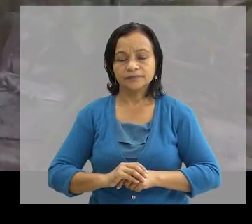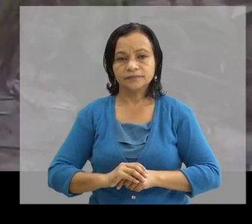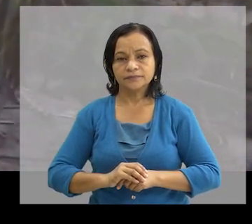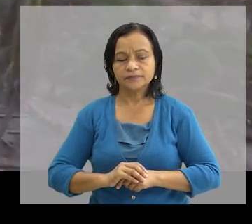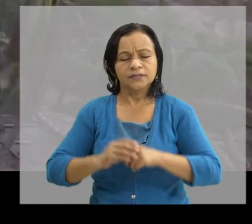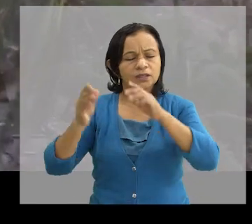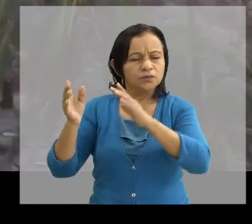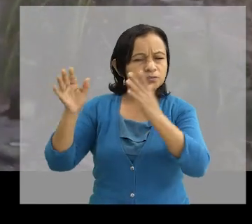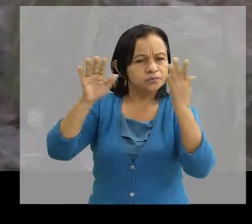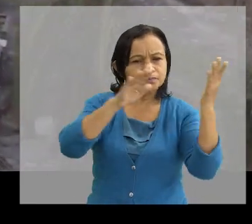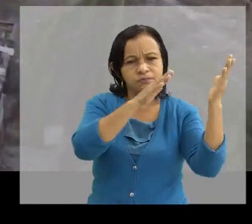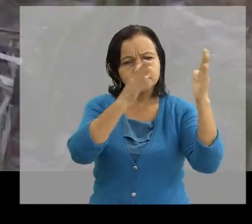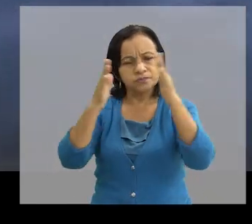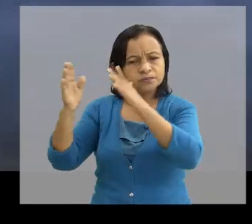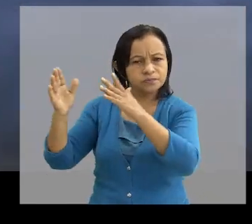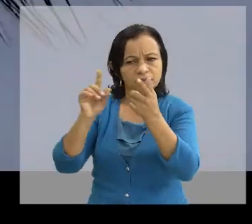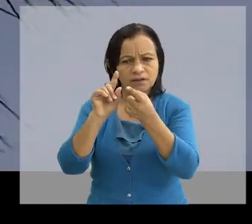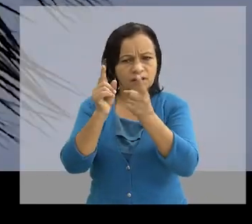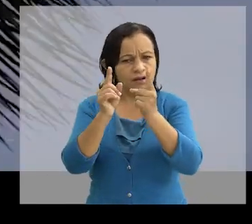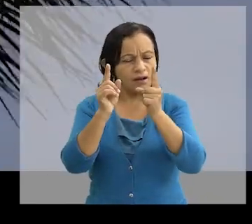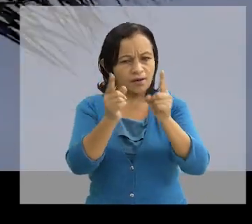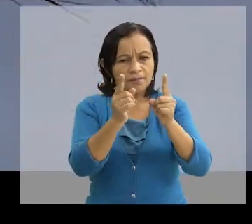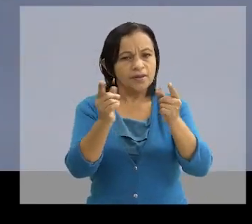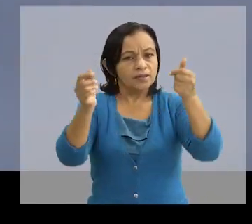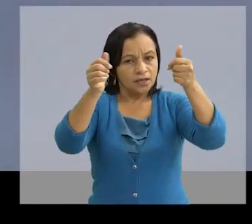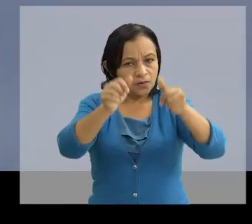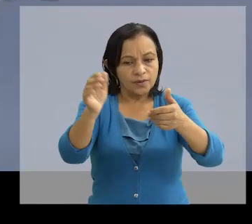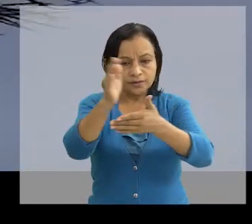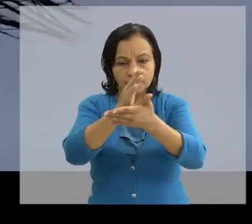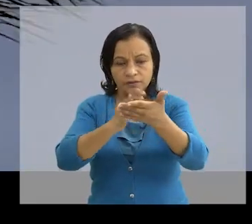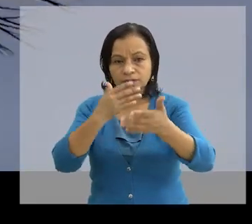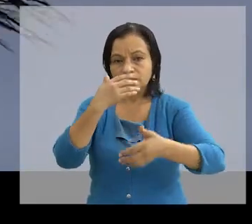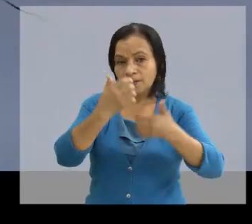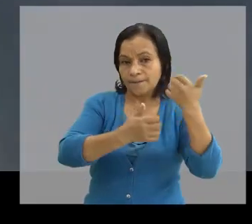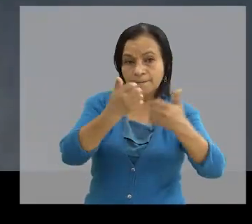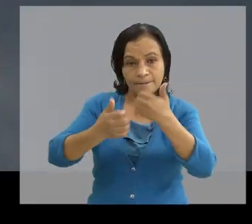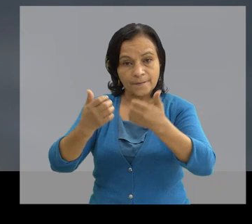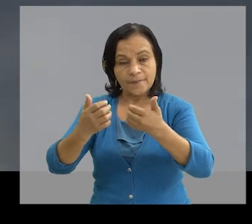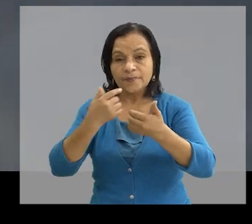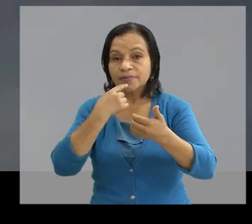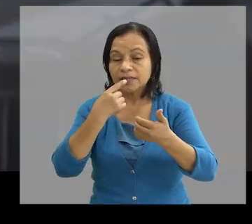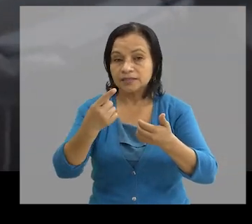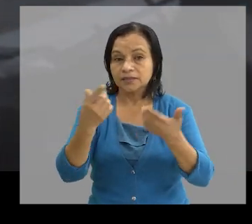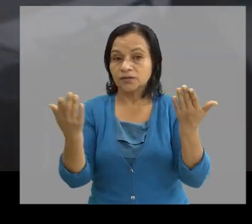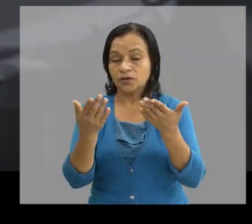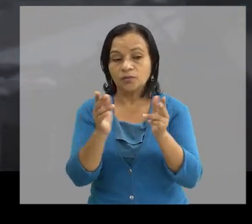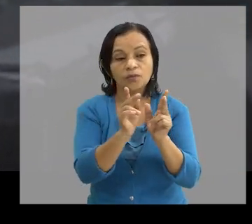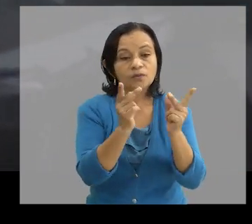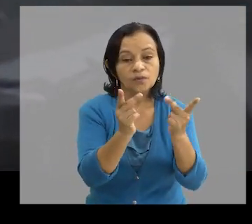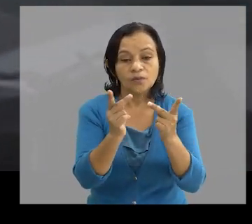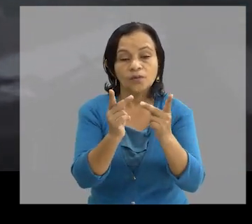Los vientos cambian su intensidad e impacto de acuerdo a los distintos grupos humanos Referenciando tanto las